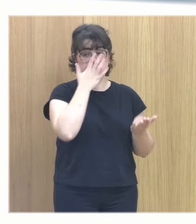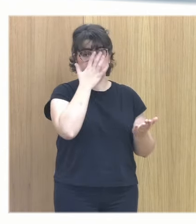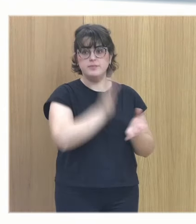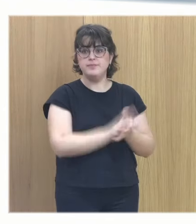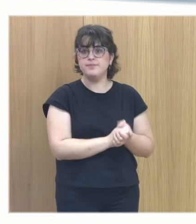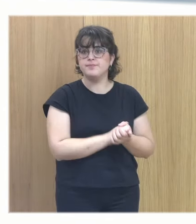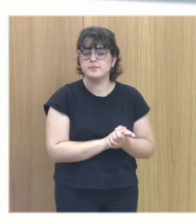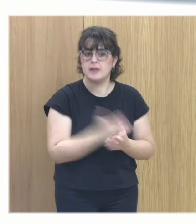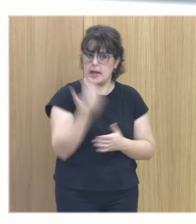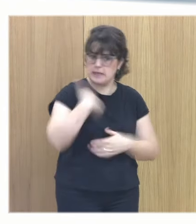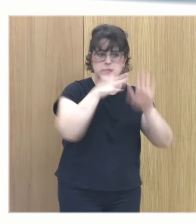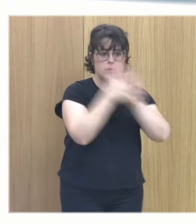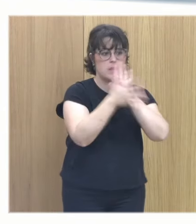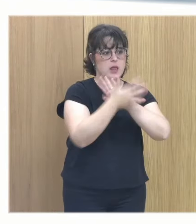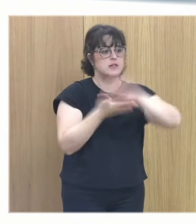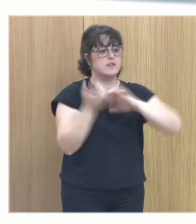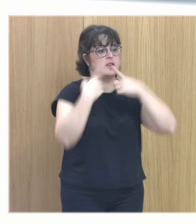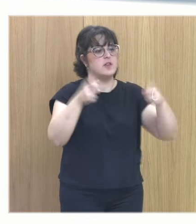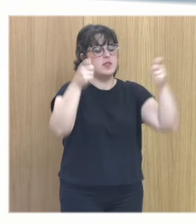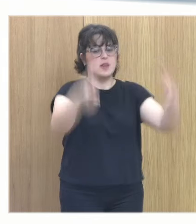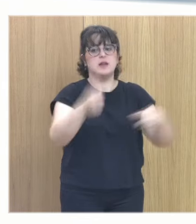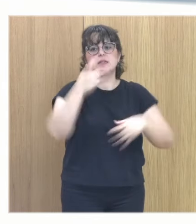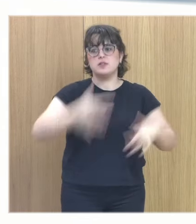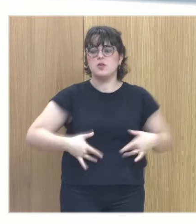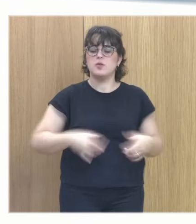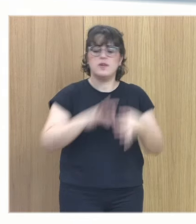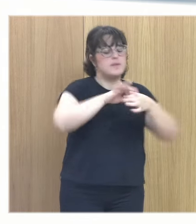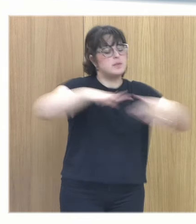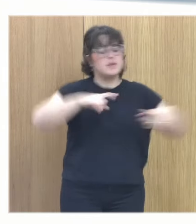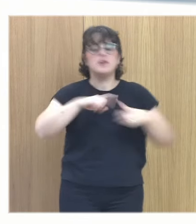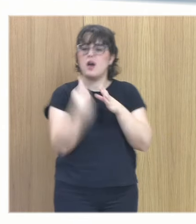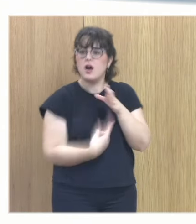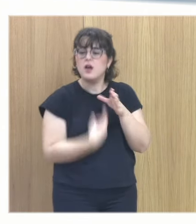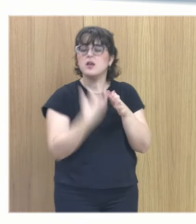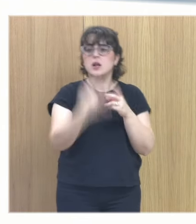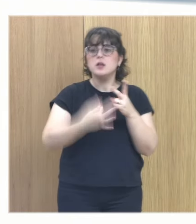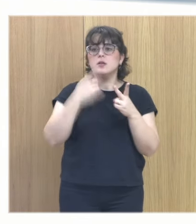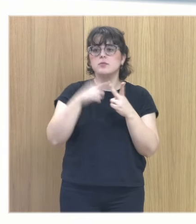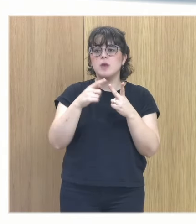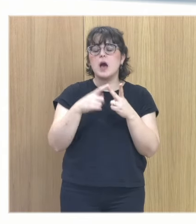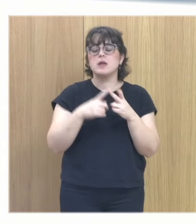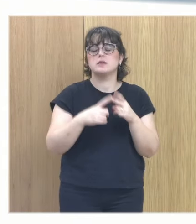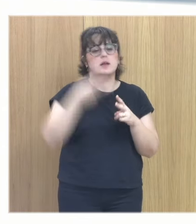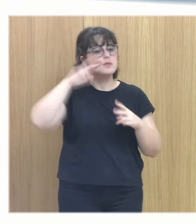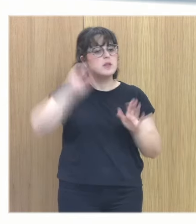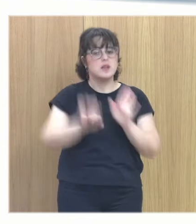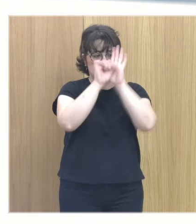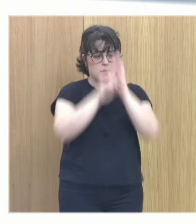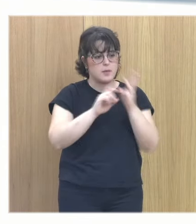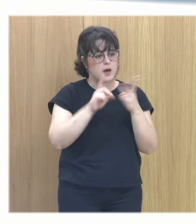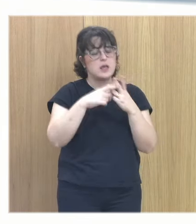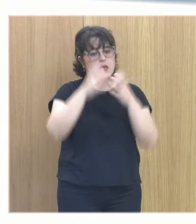lo he explicado antes hay que diferenciar la sintomatología por agotamiento de la sintomatología de reexperimentación traumática de la sintomatología